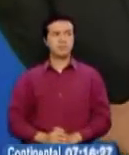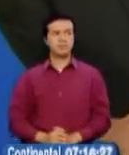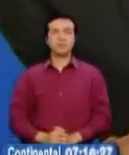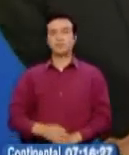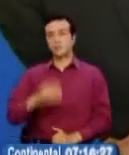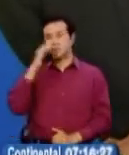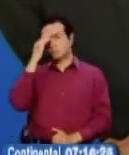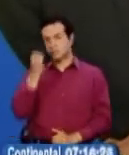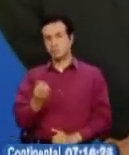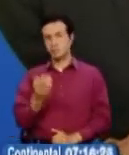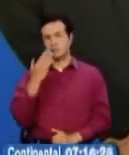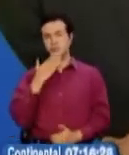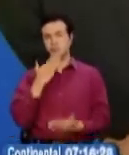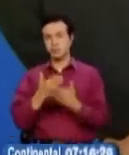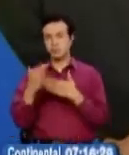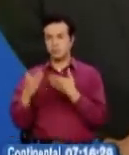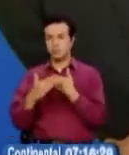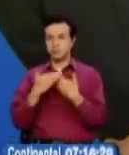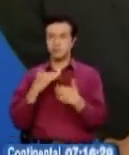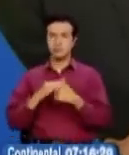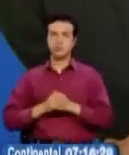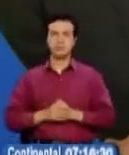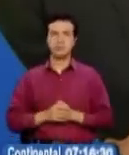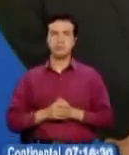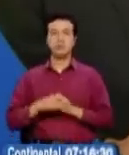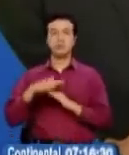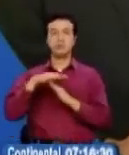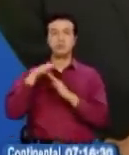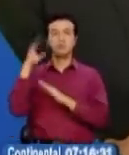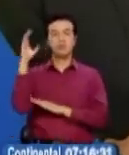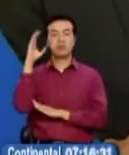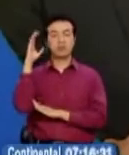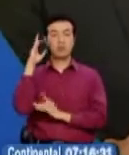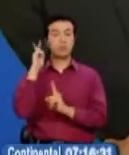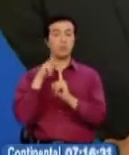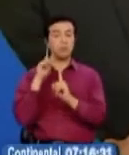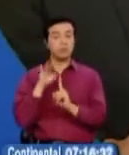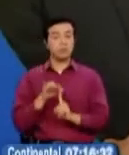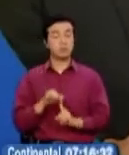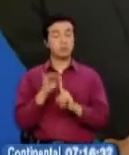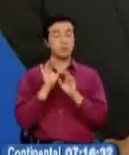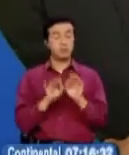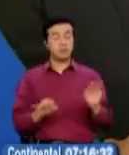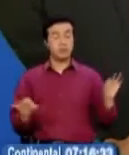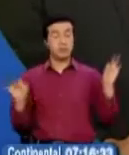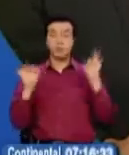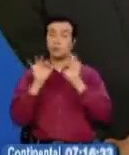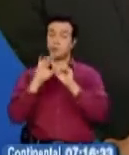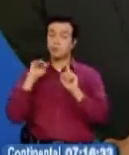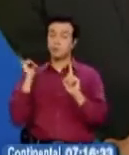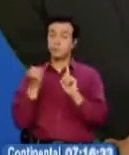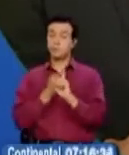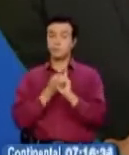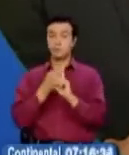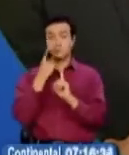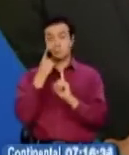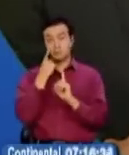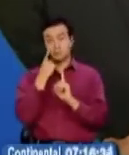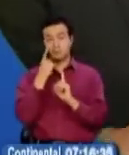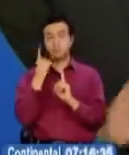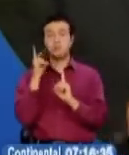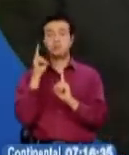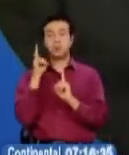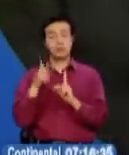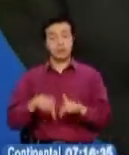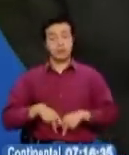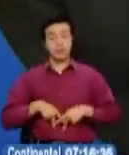Buenos días, gracias por la invitación. La paz en Colombia es un hecho trascendental, un hecho fundamental. Primero que abona en